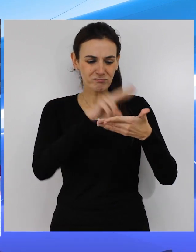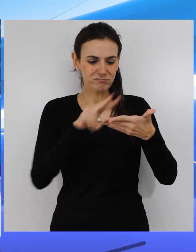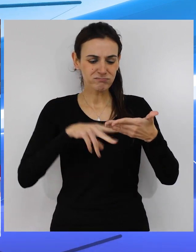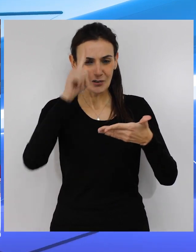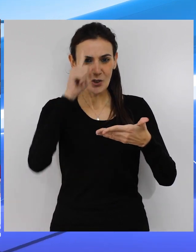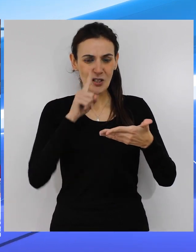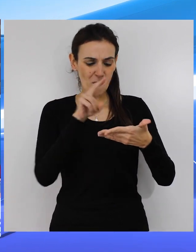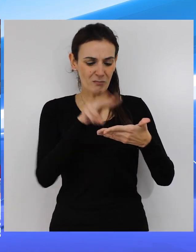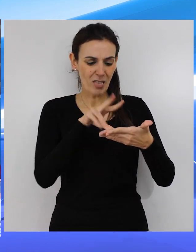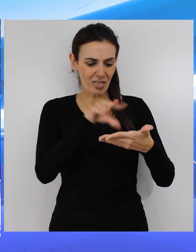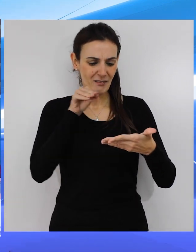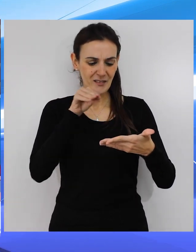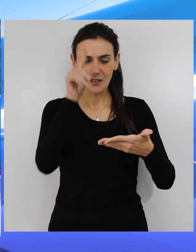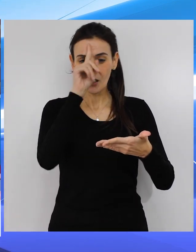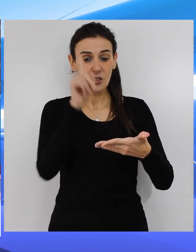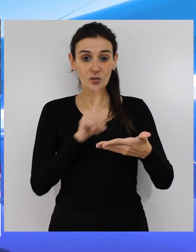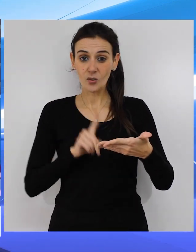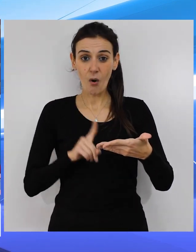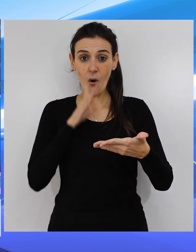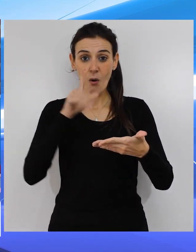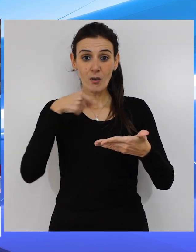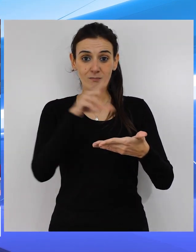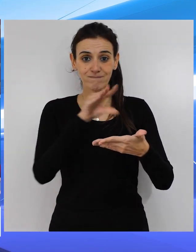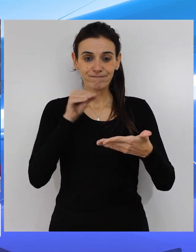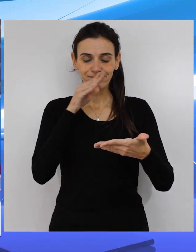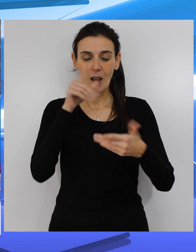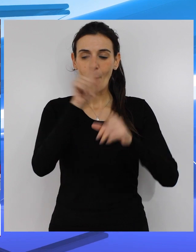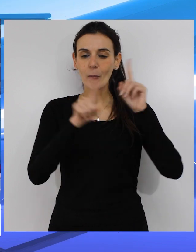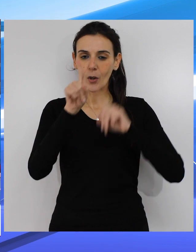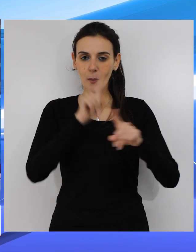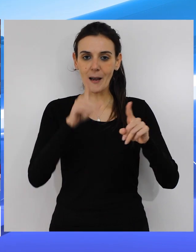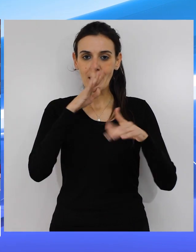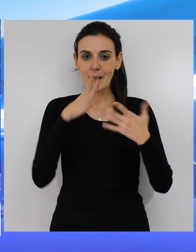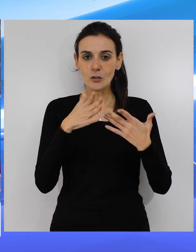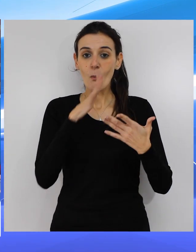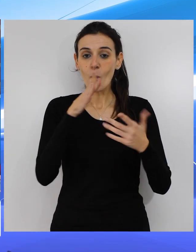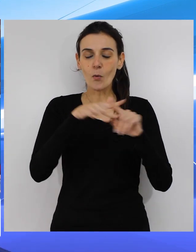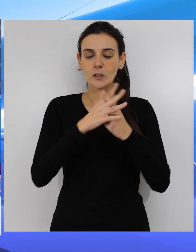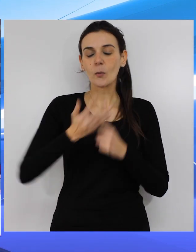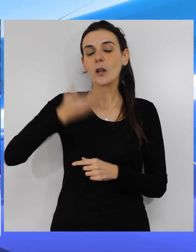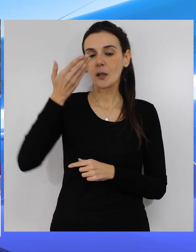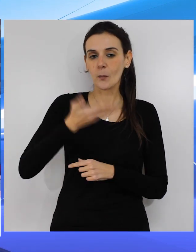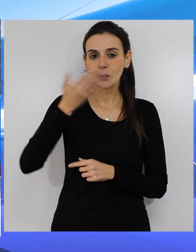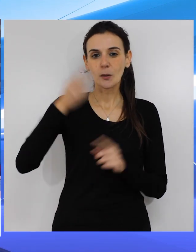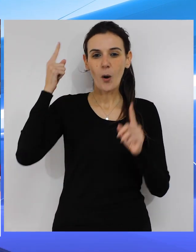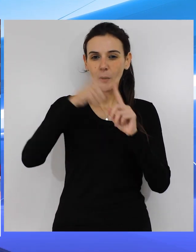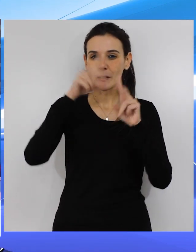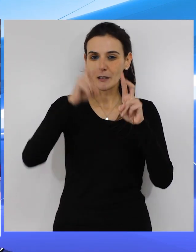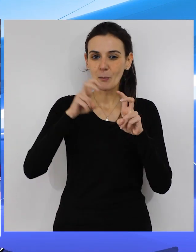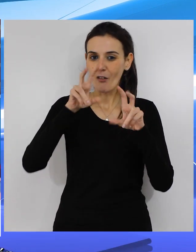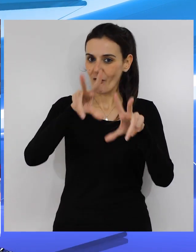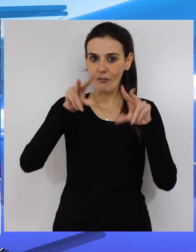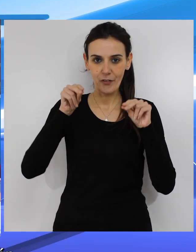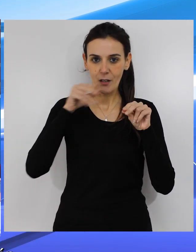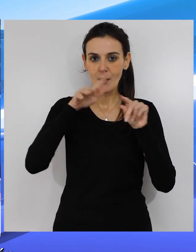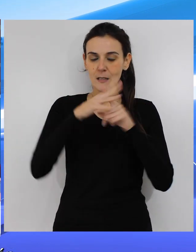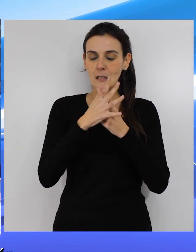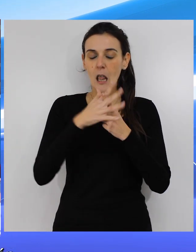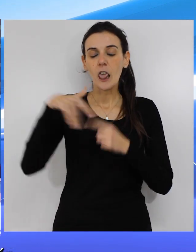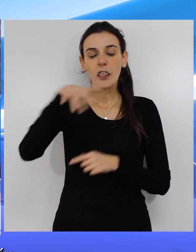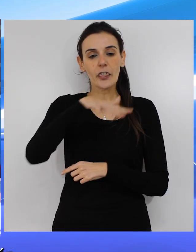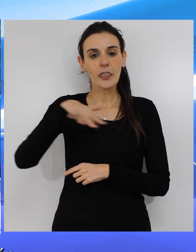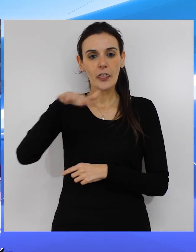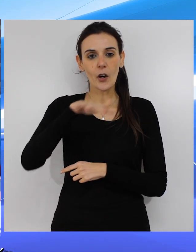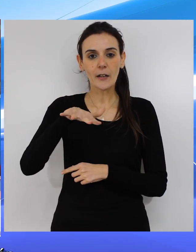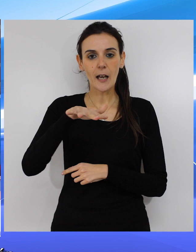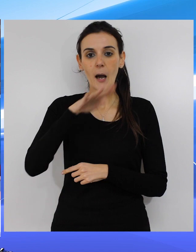sepan matemáticas, sino porque no saben lo que, no le entienden lo que está implementando el problema, eso es fundamental atajarlo y sobre todo en zonas